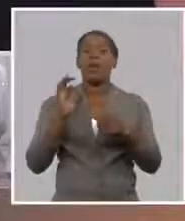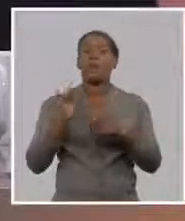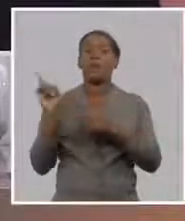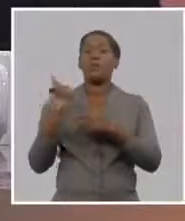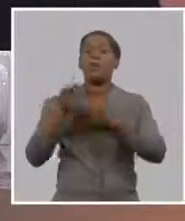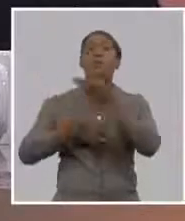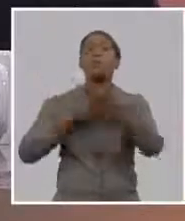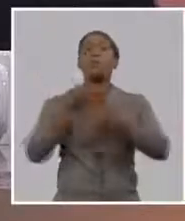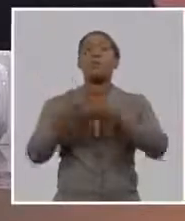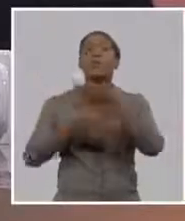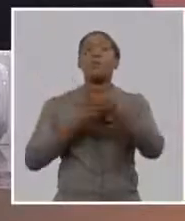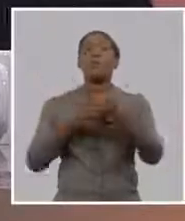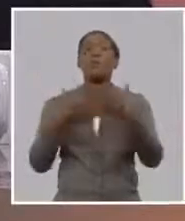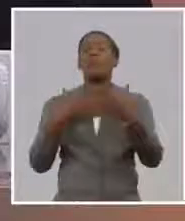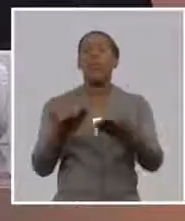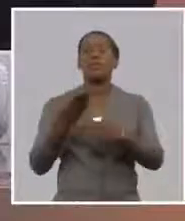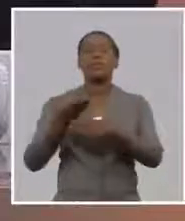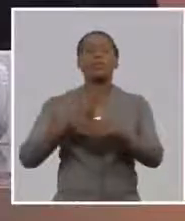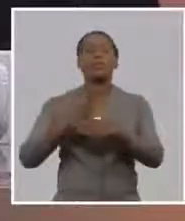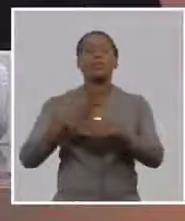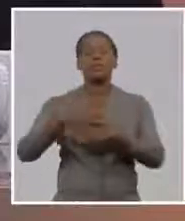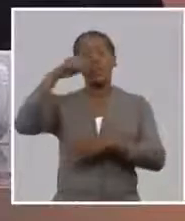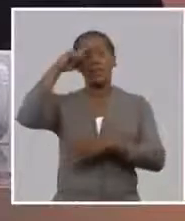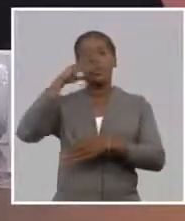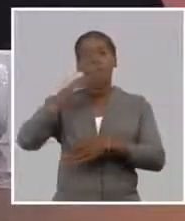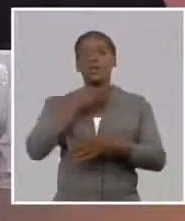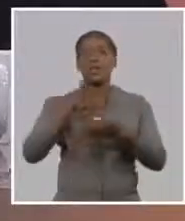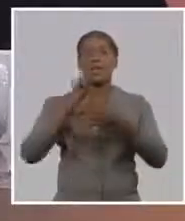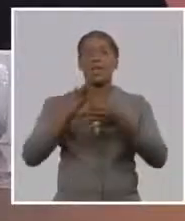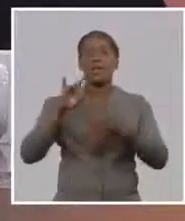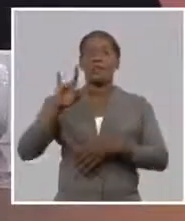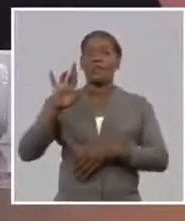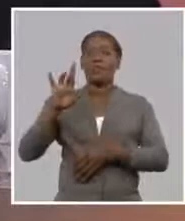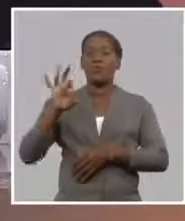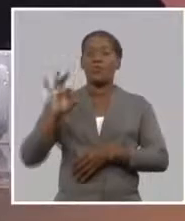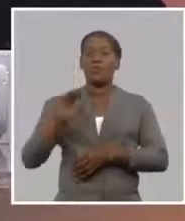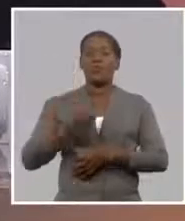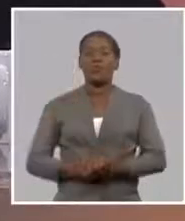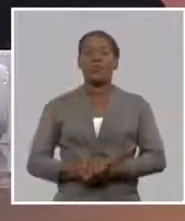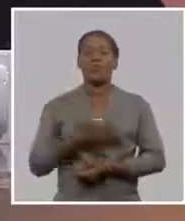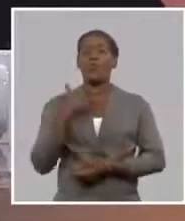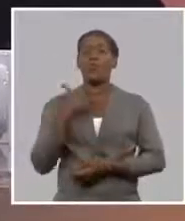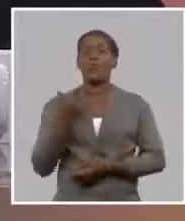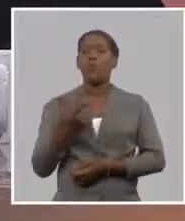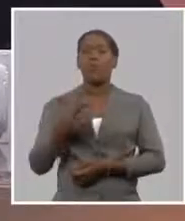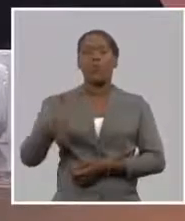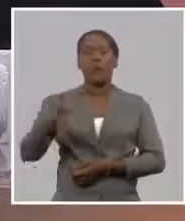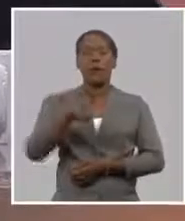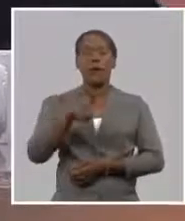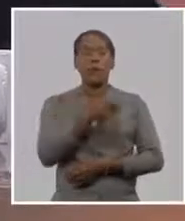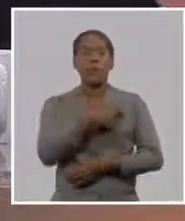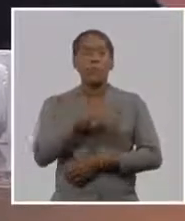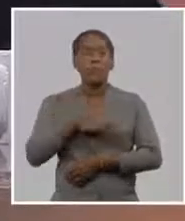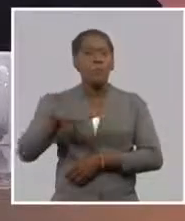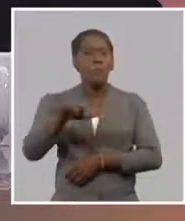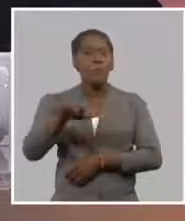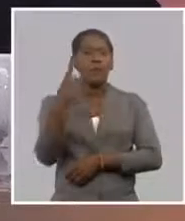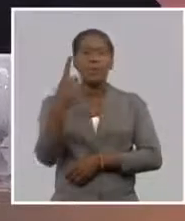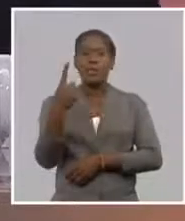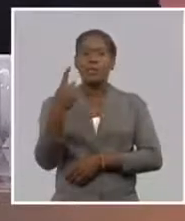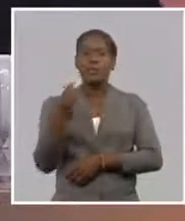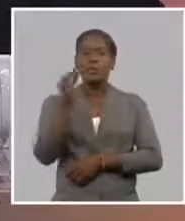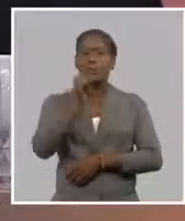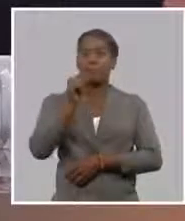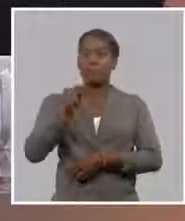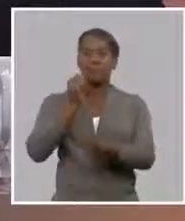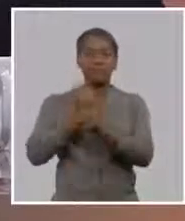nos hablaras de a partir de toda esta experiencia que les hayan acumulado de estas opiniones de los productores qué decisiones se han tomado en el ámbito de los seguros